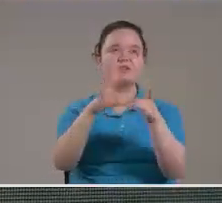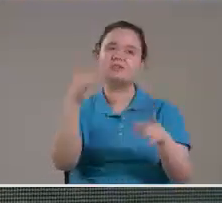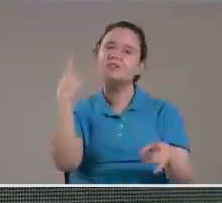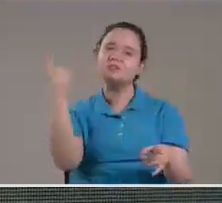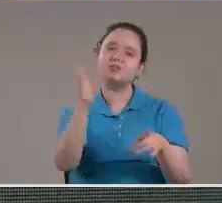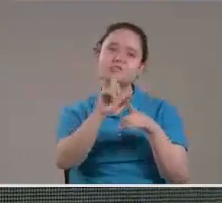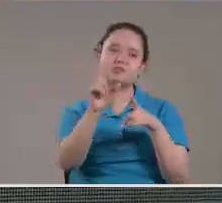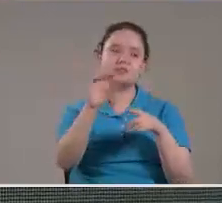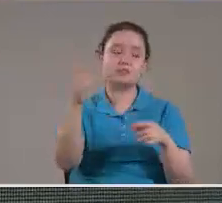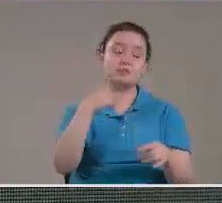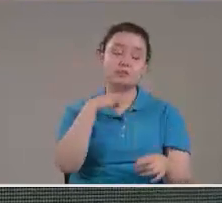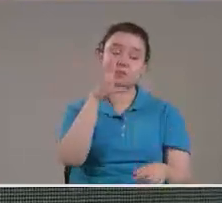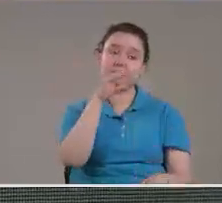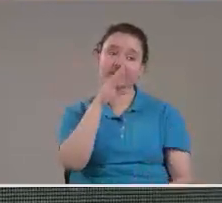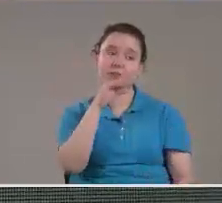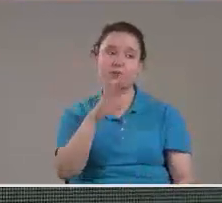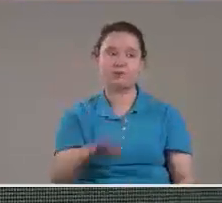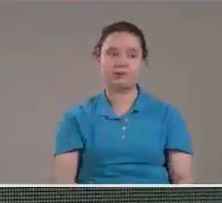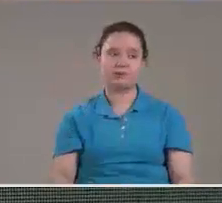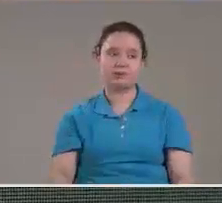todas estas cosas Que estoy hablando